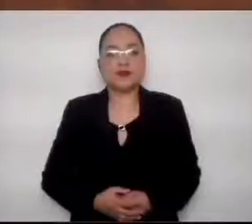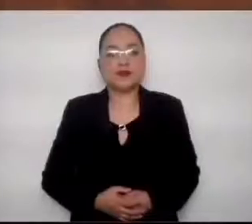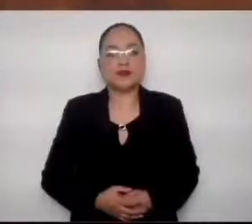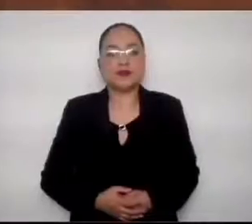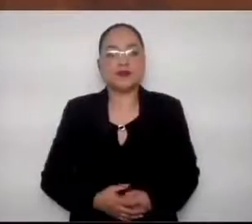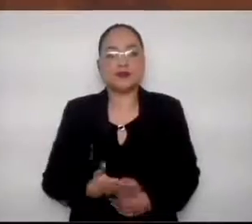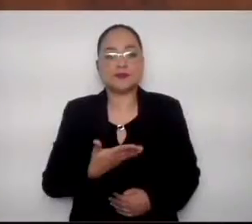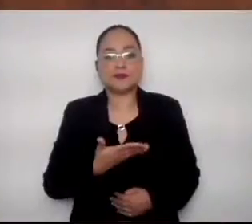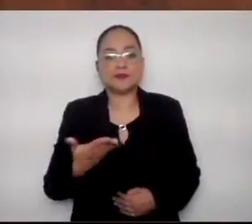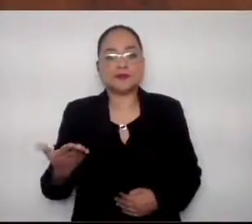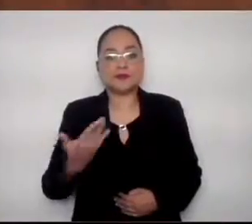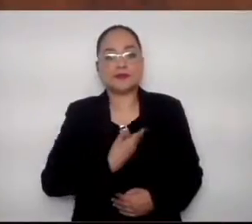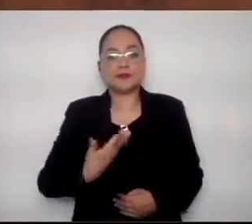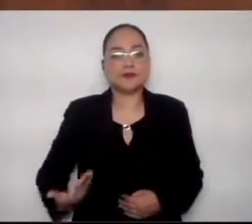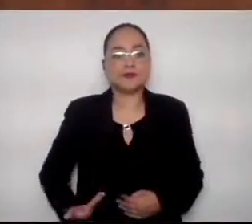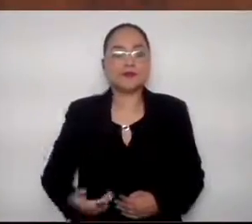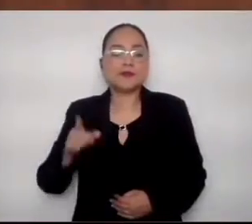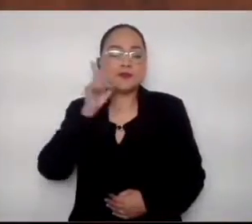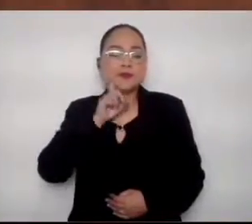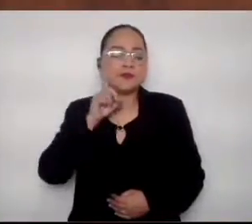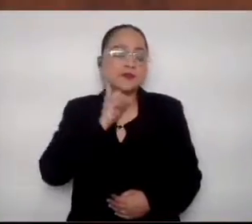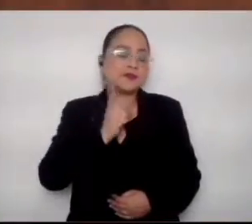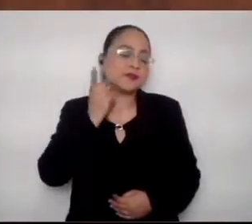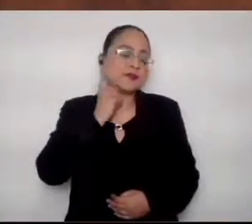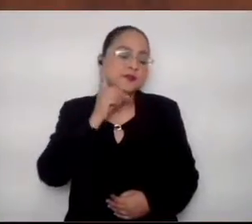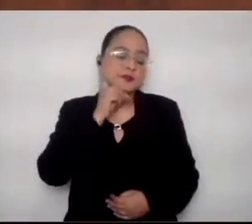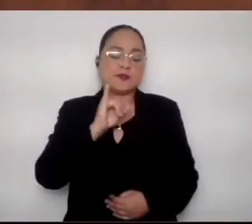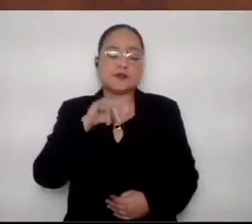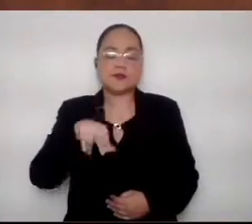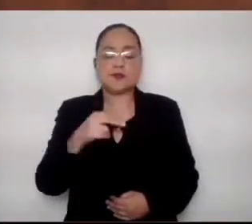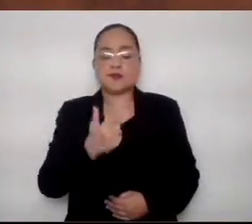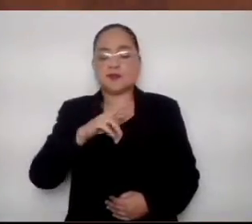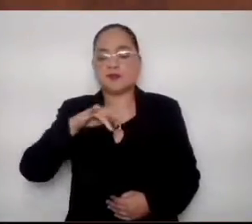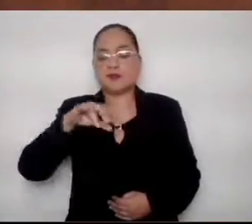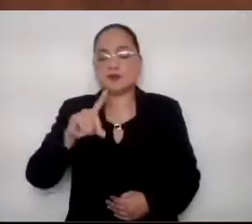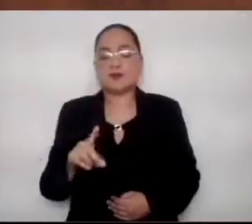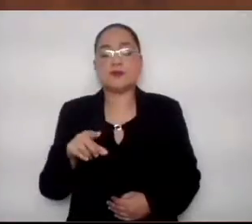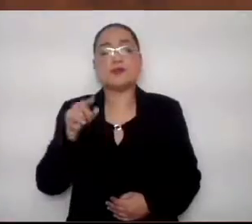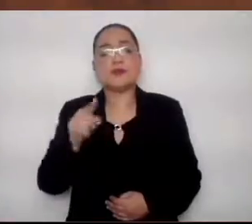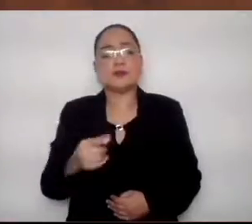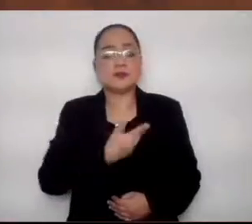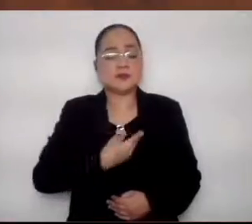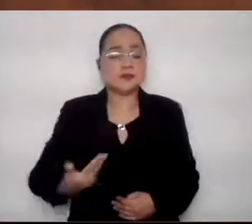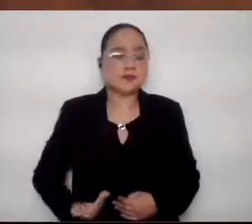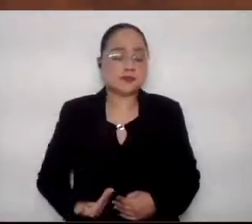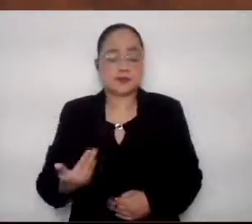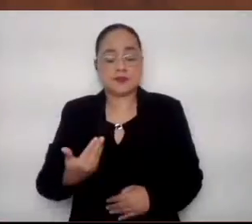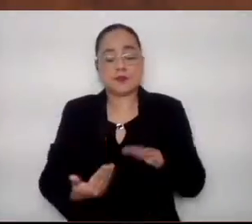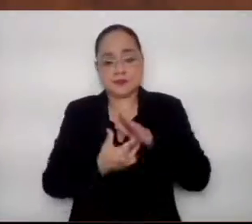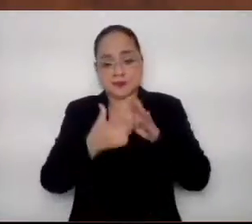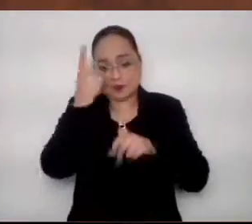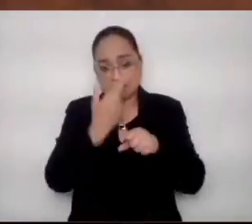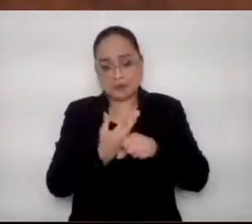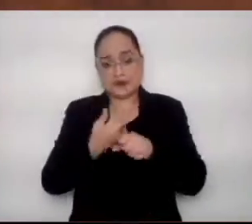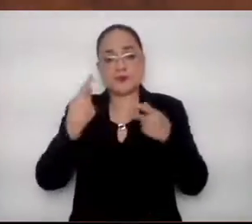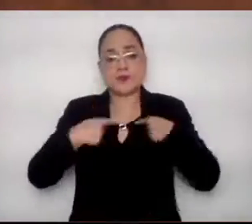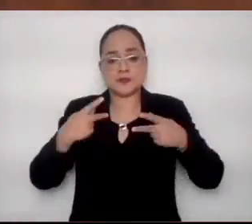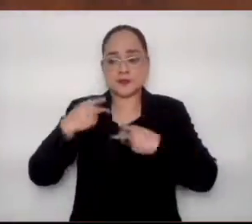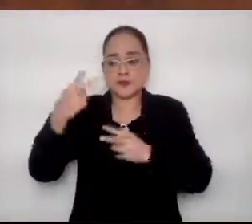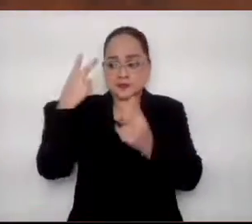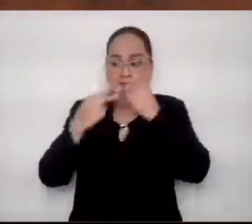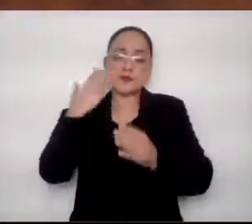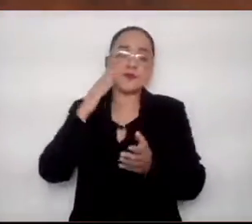Saludo a la presidenta diputada Ingrid Shemelensky, a los integrantes de la mesa directiva, público que nos acompaña en las redes sociales,